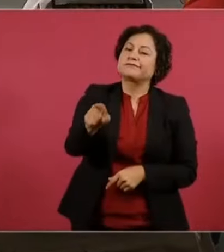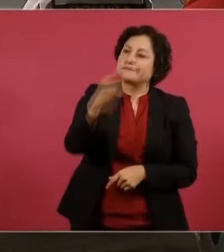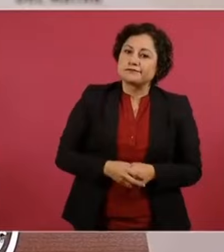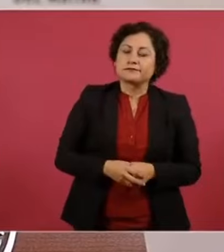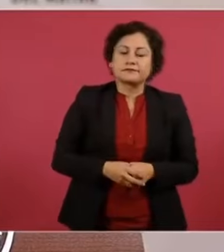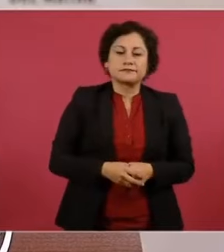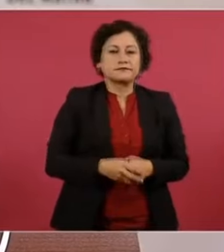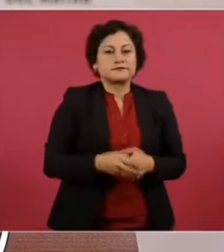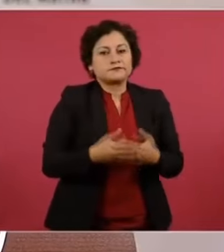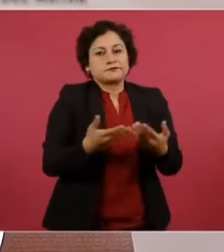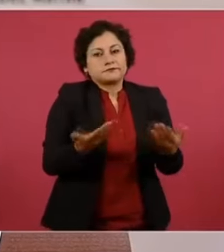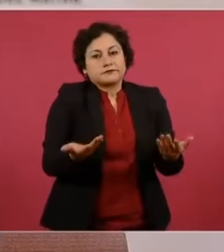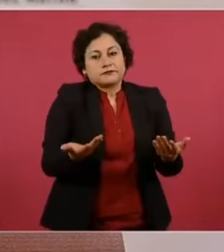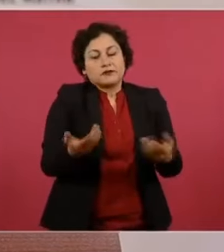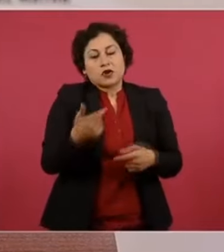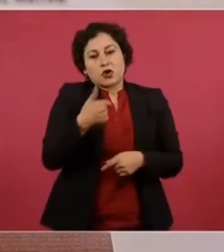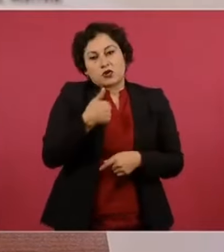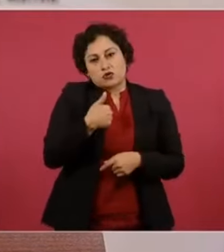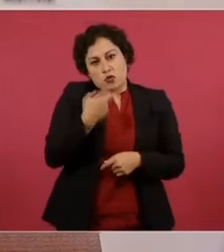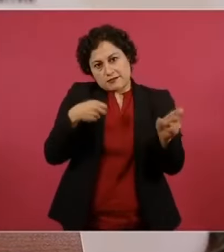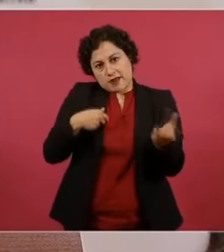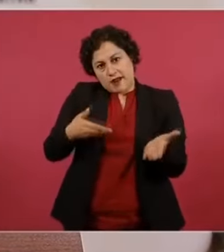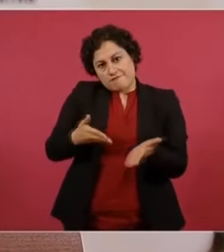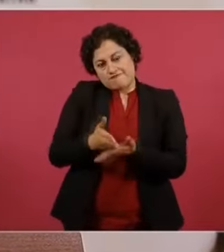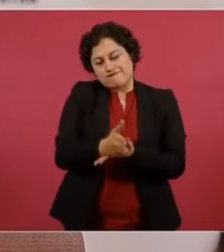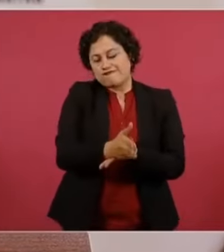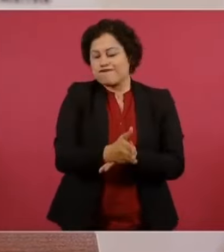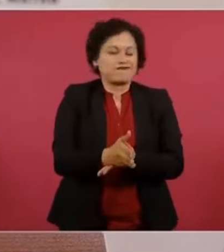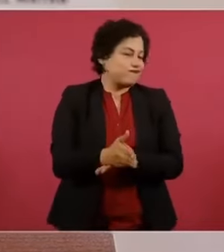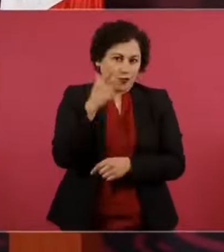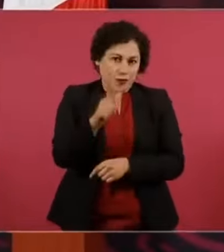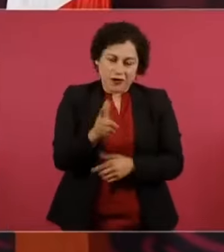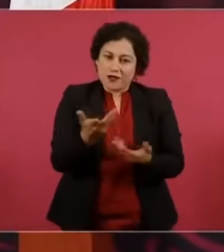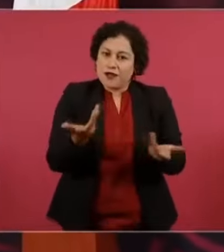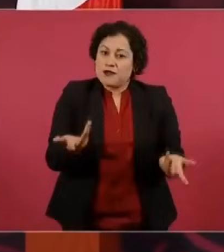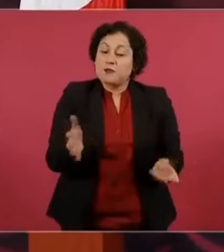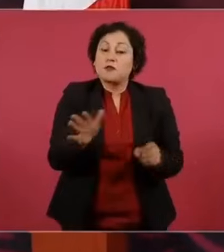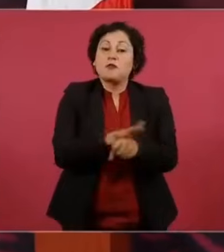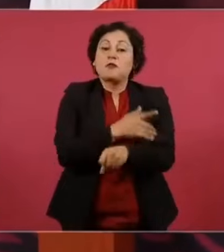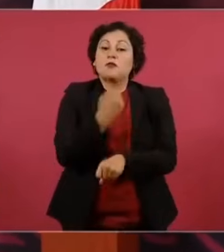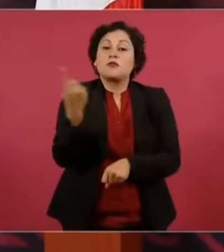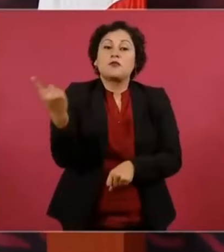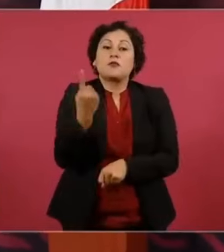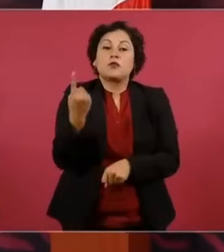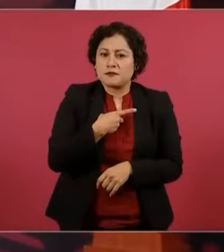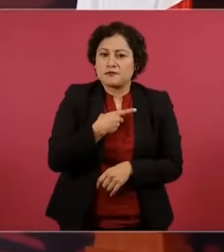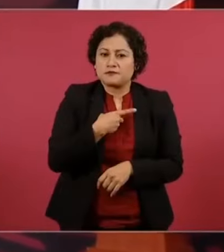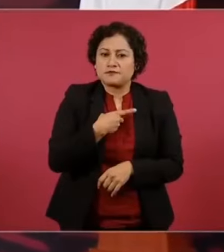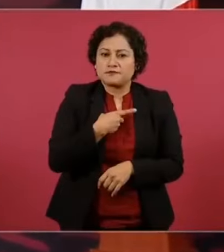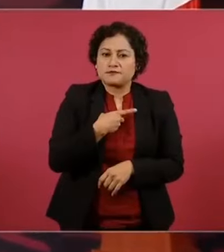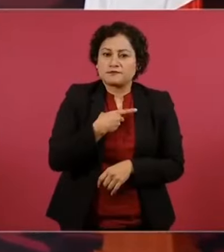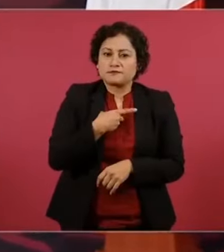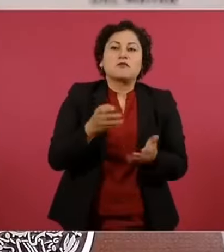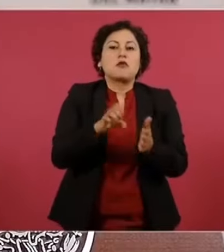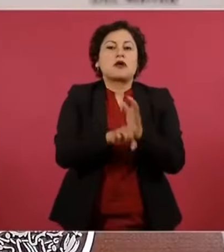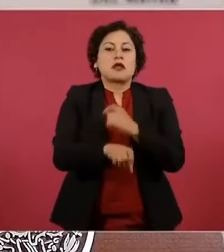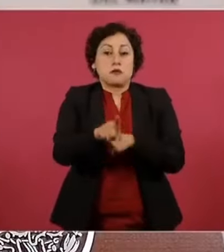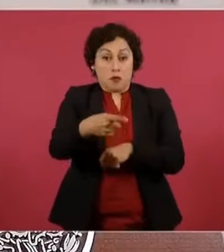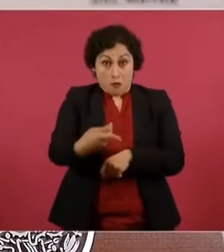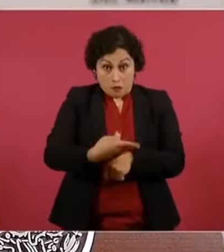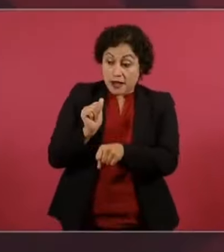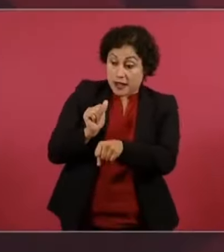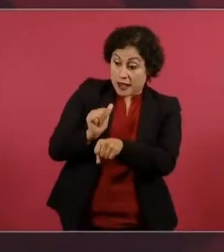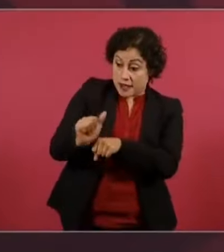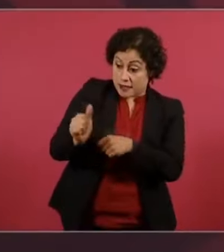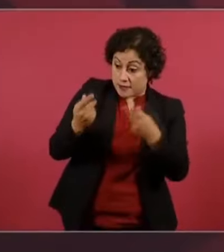No me quiero meter en eso yo si me dice a qué argentino admiro más, eso sí